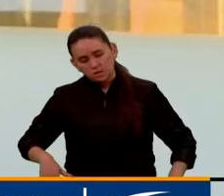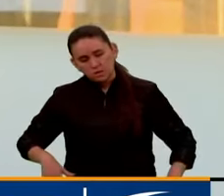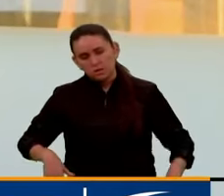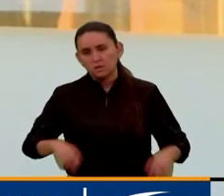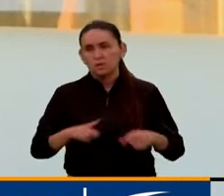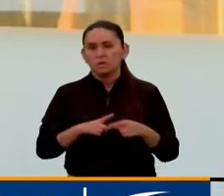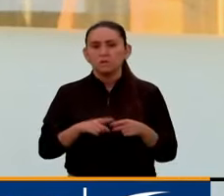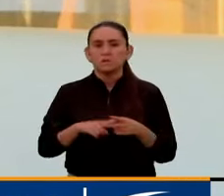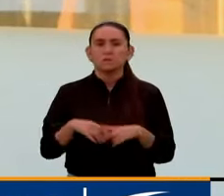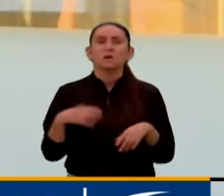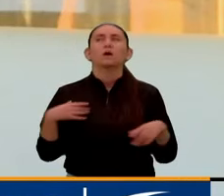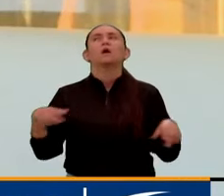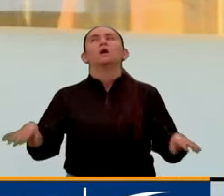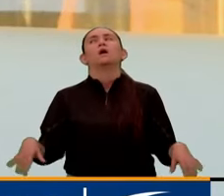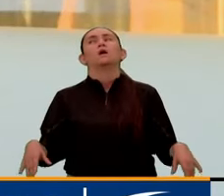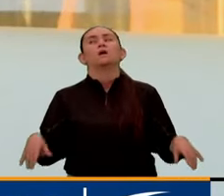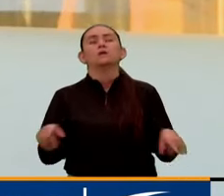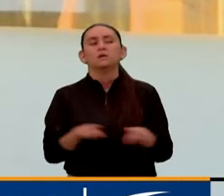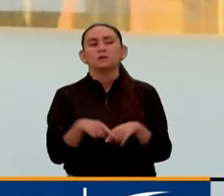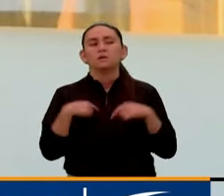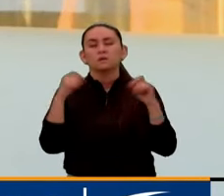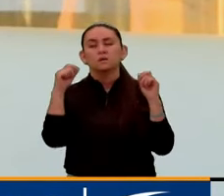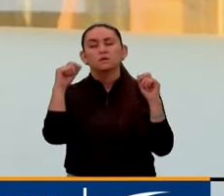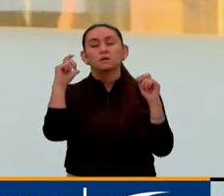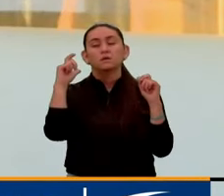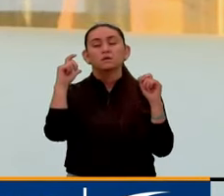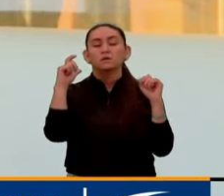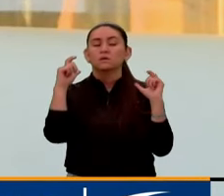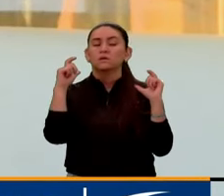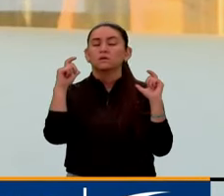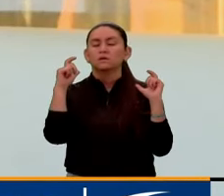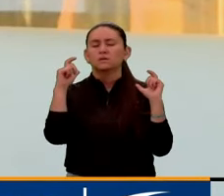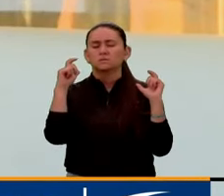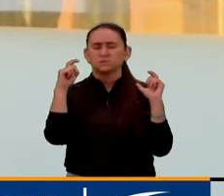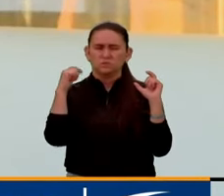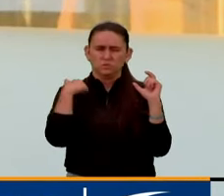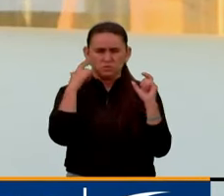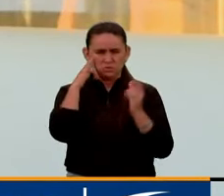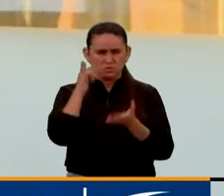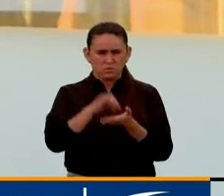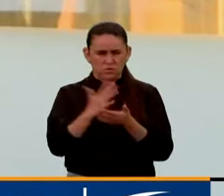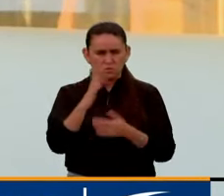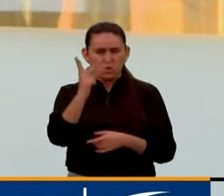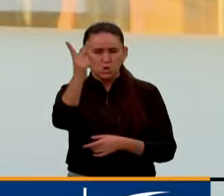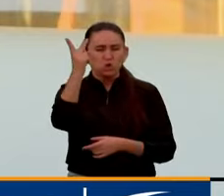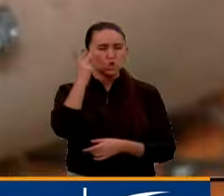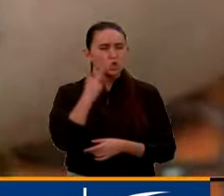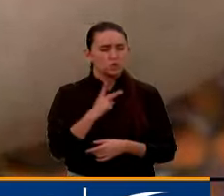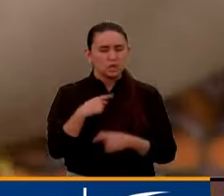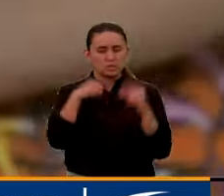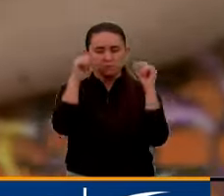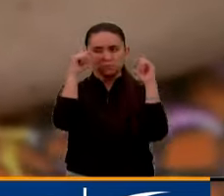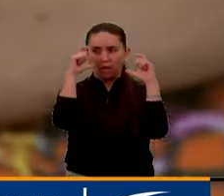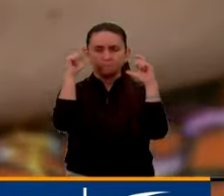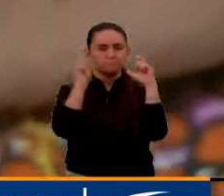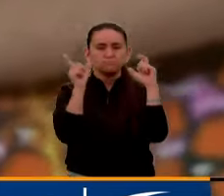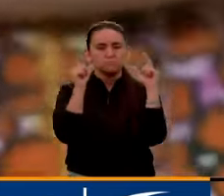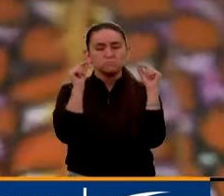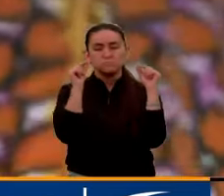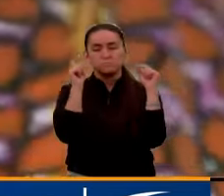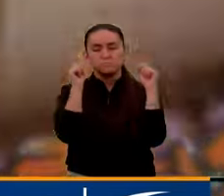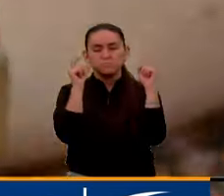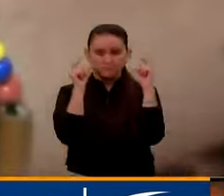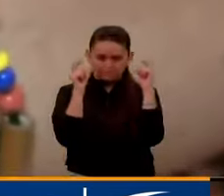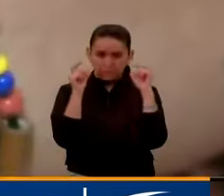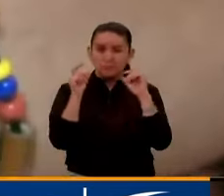tiran en sillones, entonces yo abría poco los ojos. Yo creo que estuve como dos o tres días que casi no abrí los ojos. Marlene asegura que